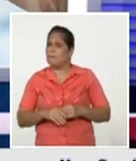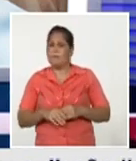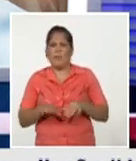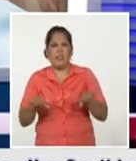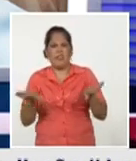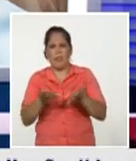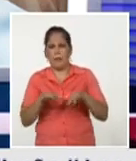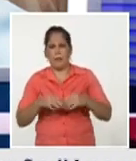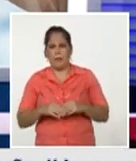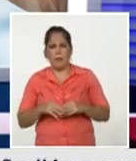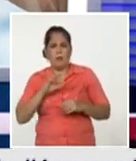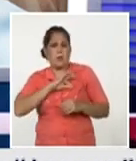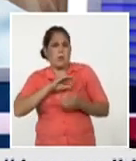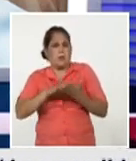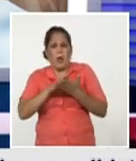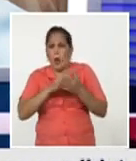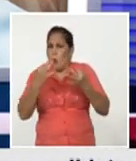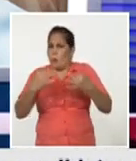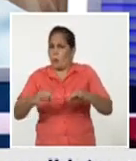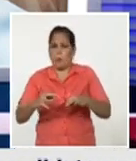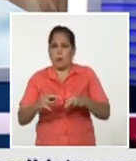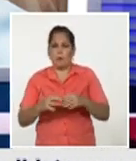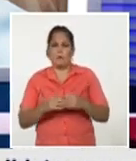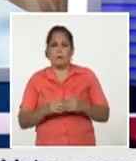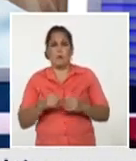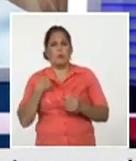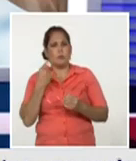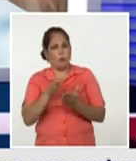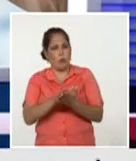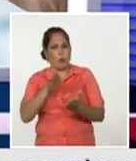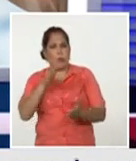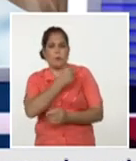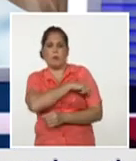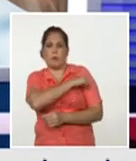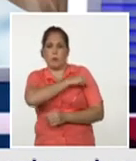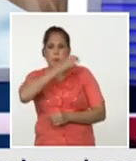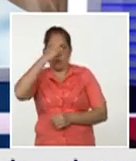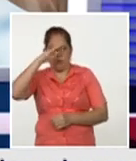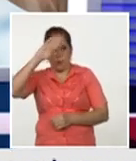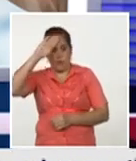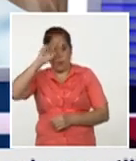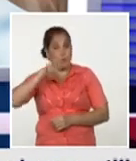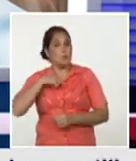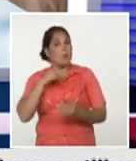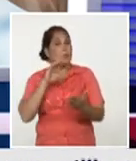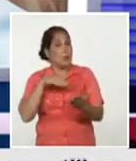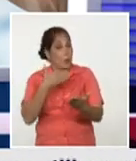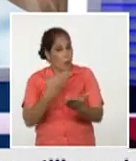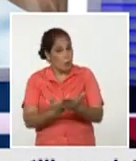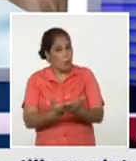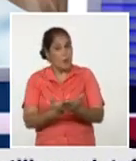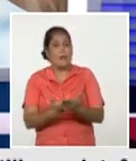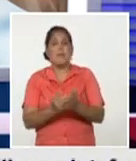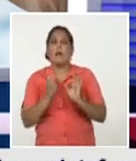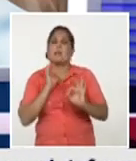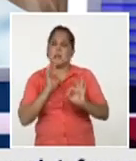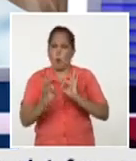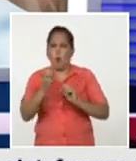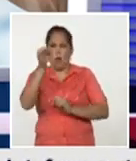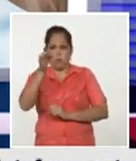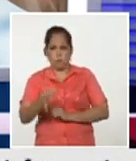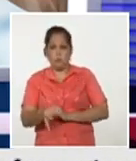entonces eso eso es algo que tenemos el compromiso de decirle a nuestro pueblo que le habíamos propuesto que era una plataforma segura y hoy tenemos la